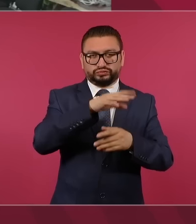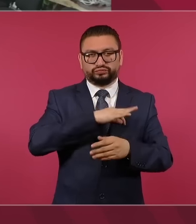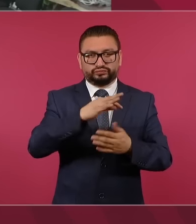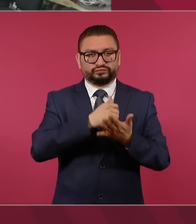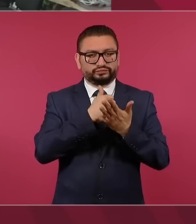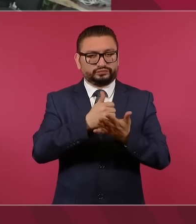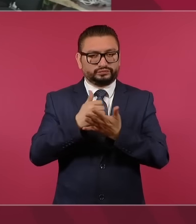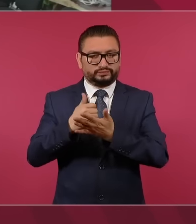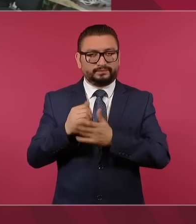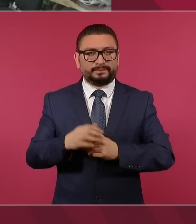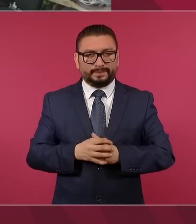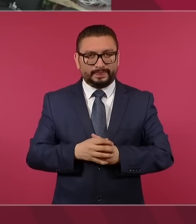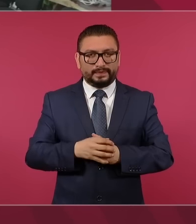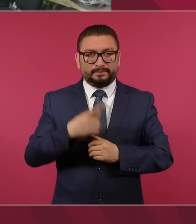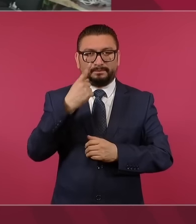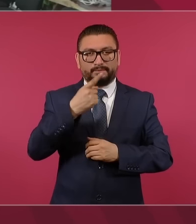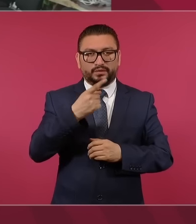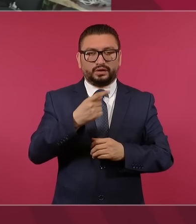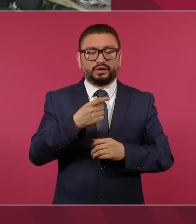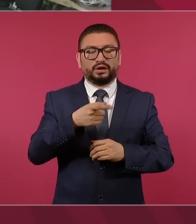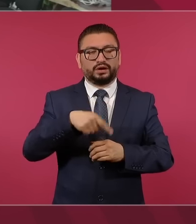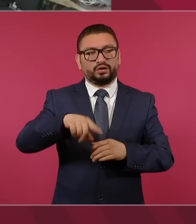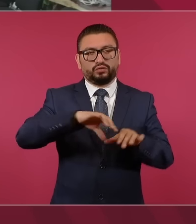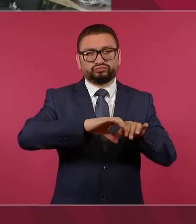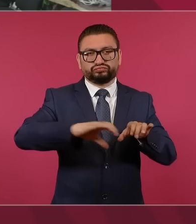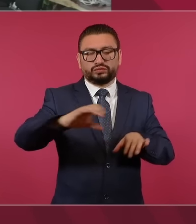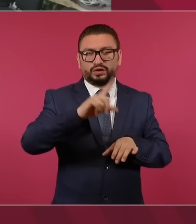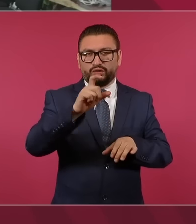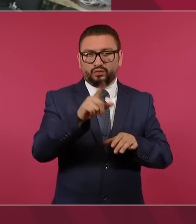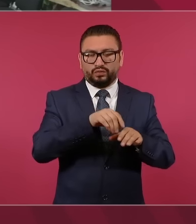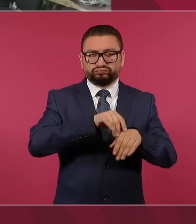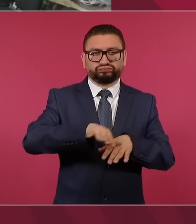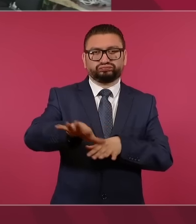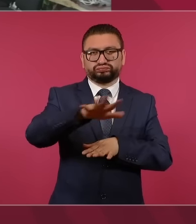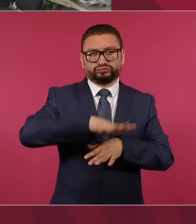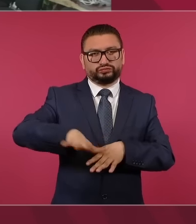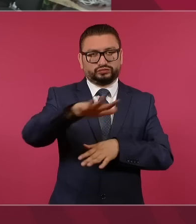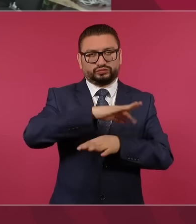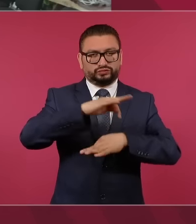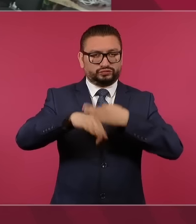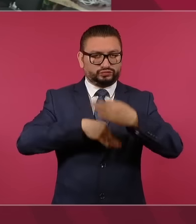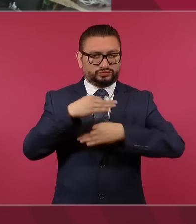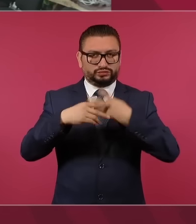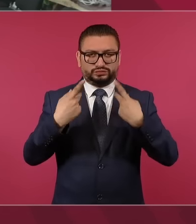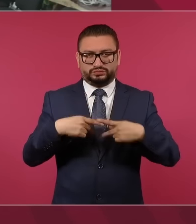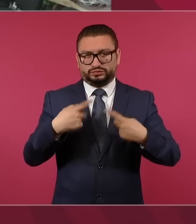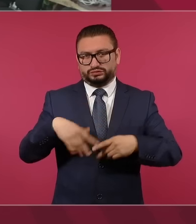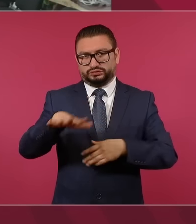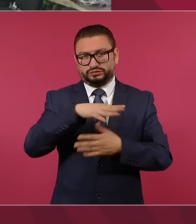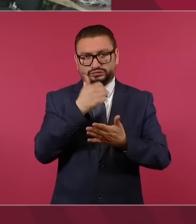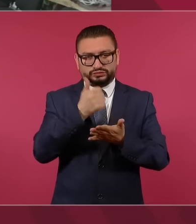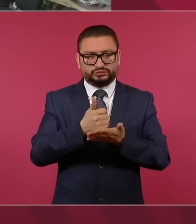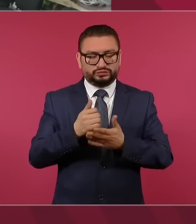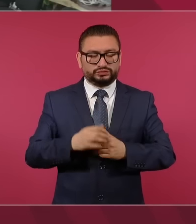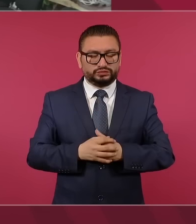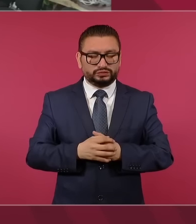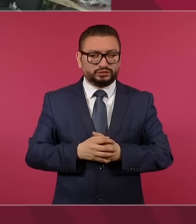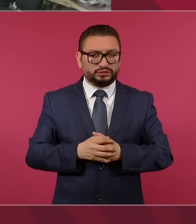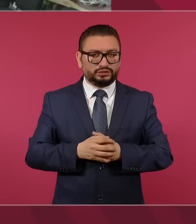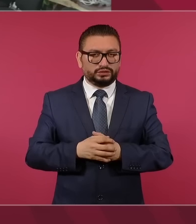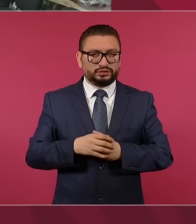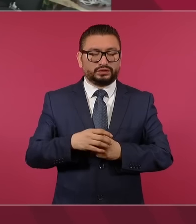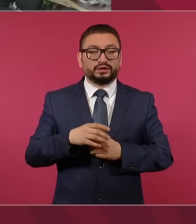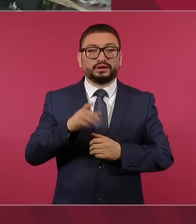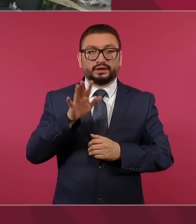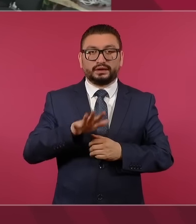ayudan a meter la presión y que puedan tener agua potable, que es vital también para las y los ciudadanos. El aeropuerto internacional